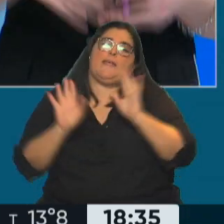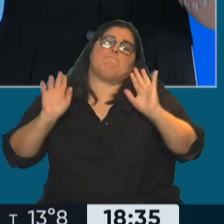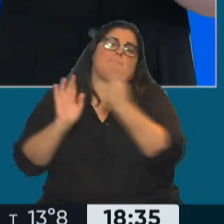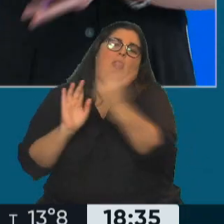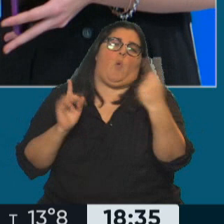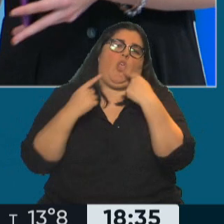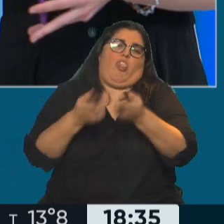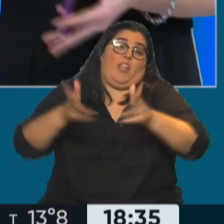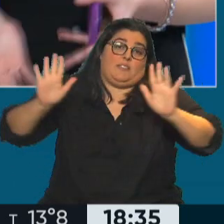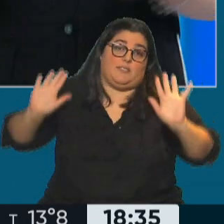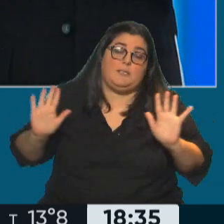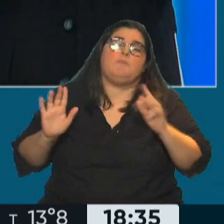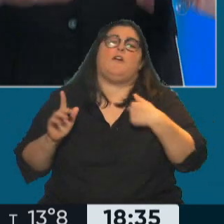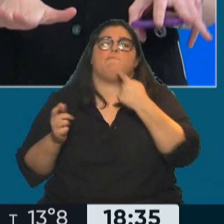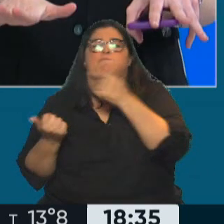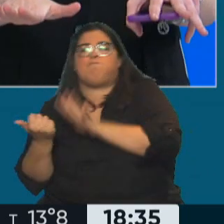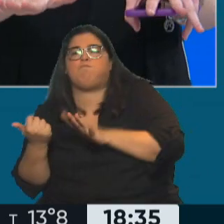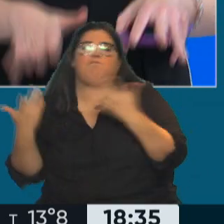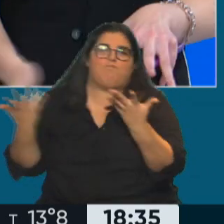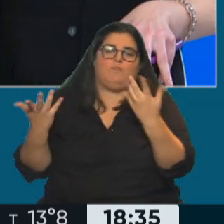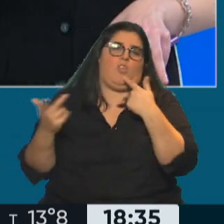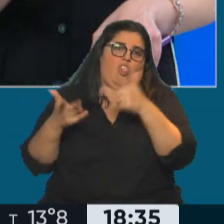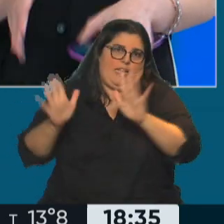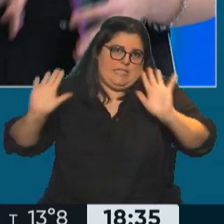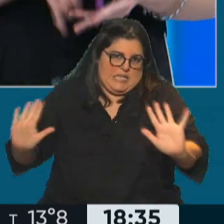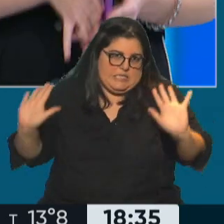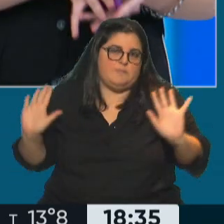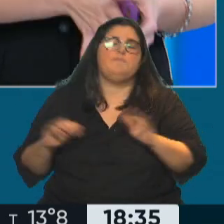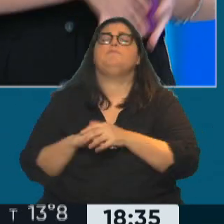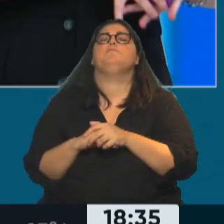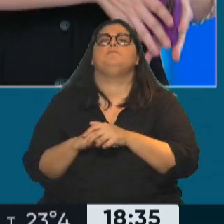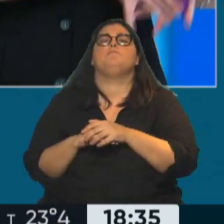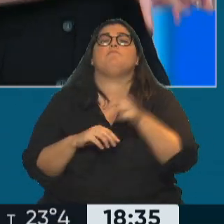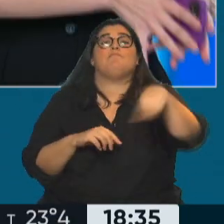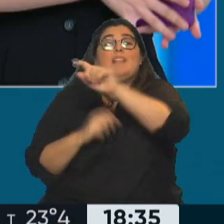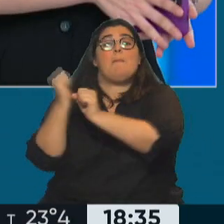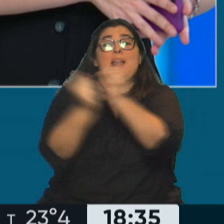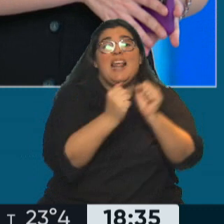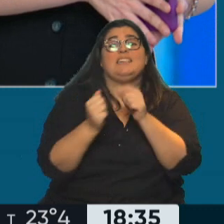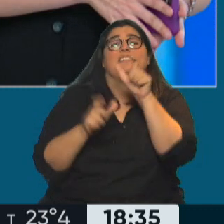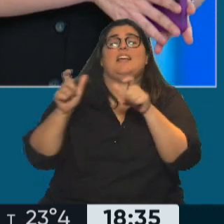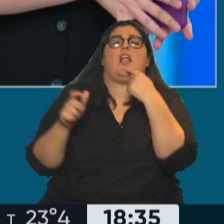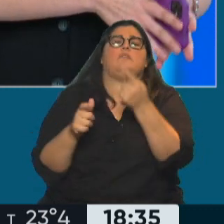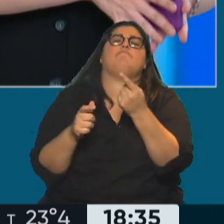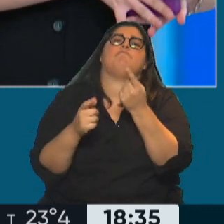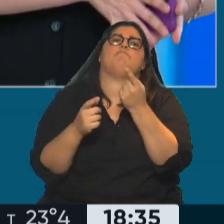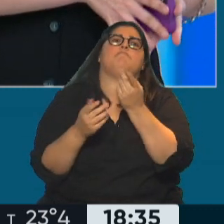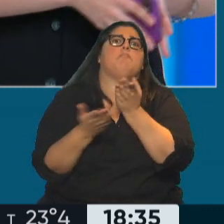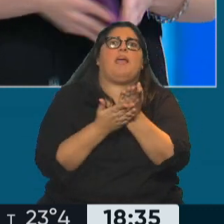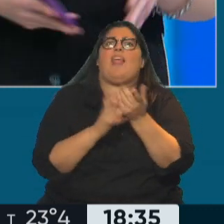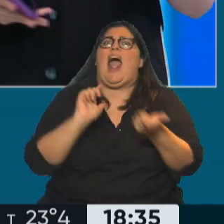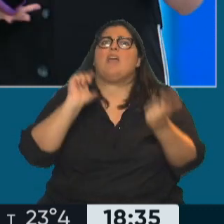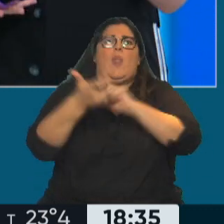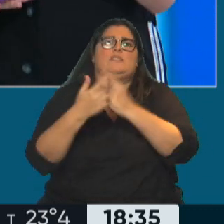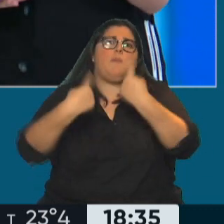de ellos o si es una cuestión más especulativa, pero es al menos lo que dicen. Y, además, estaban pidiendo una fuerte actualización de estos productos. Hoy me